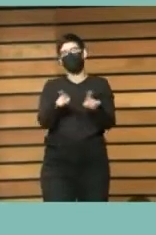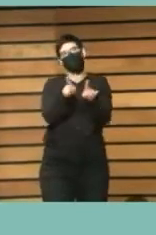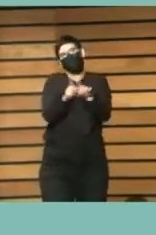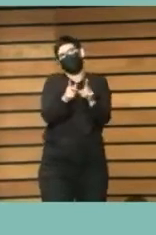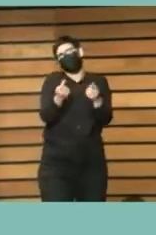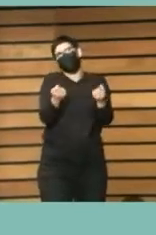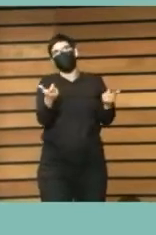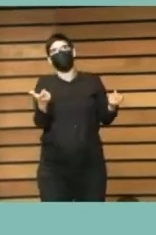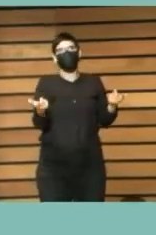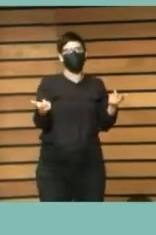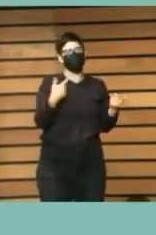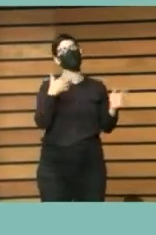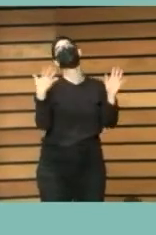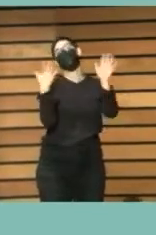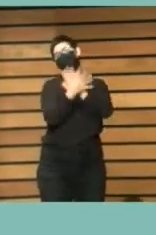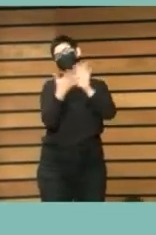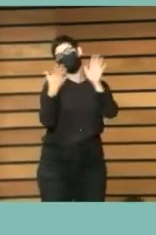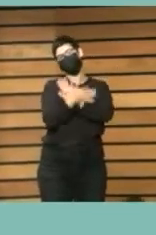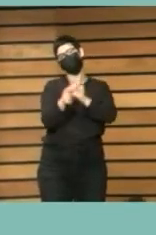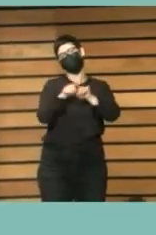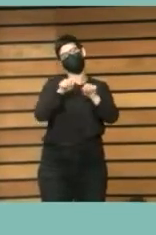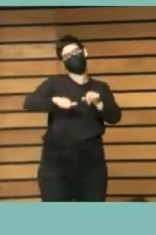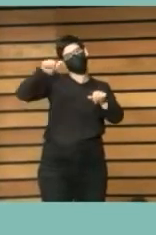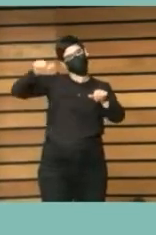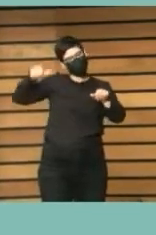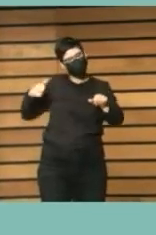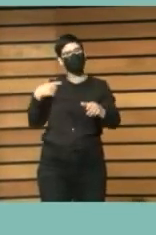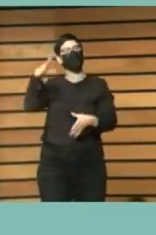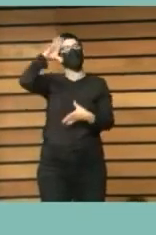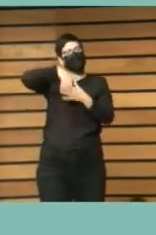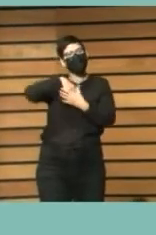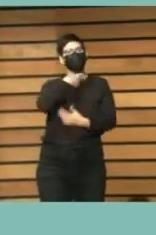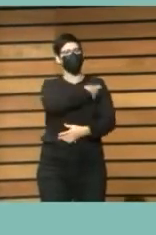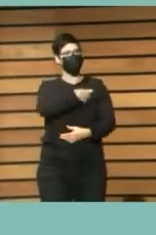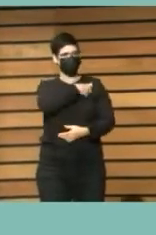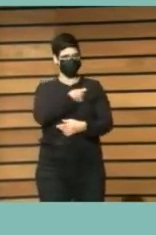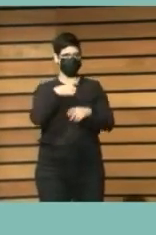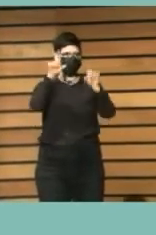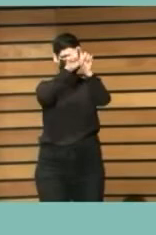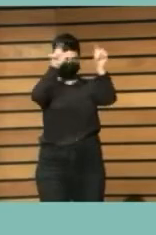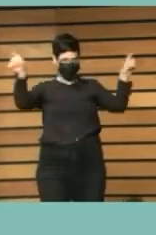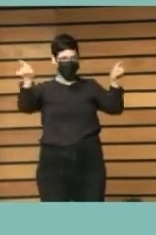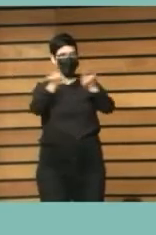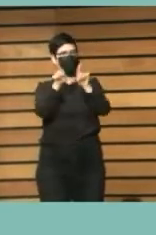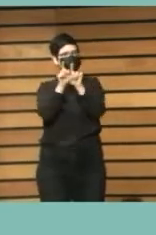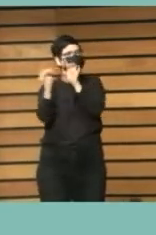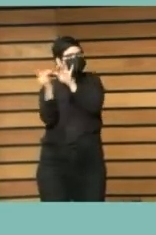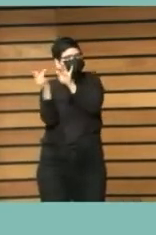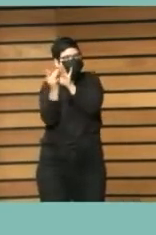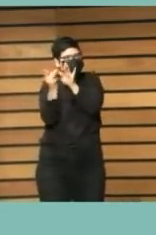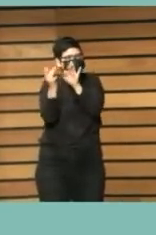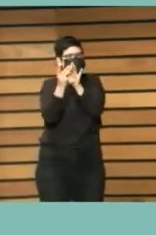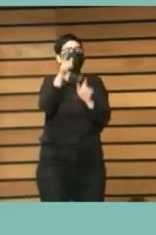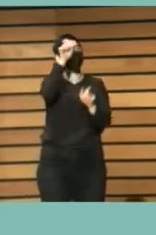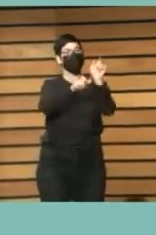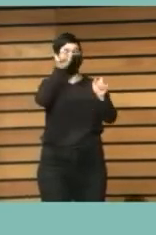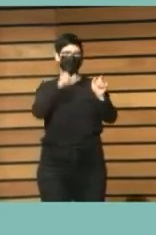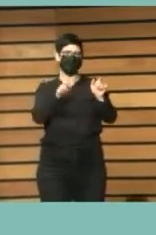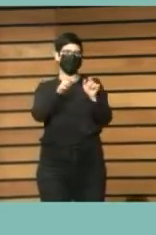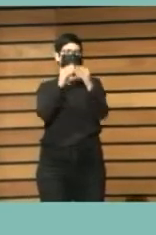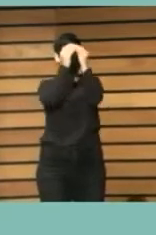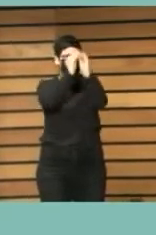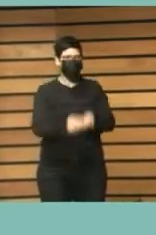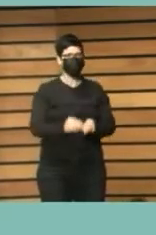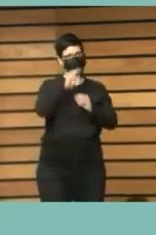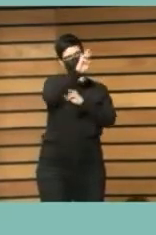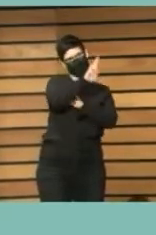de explicación que bueno yo estuve muchos años en el comité de empresa y digamos que tenía mucha cercanía con las personas que elaboraron la RPT pero yo se